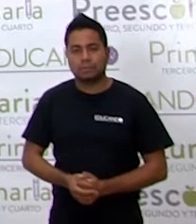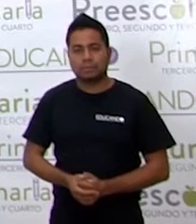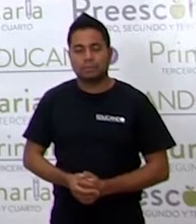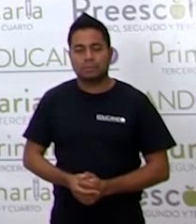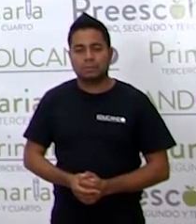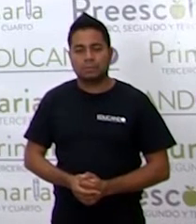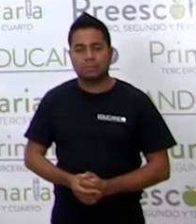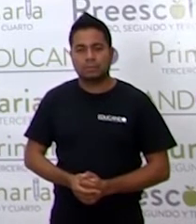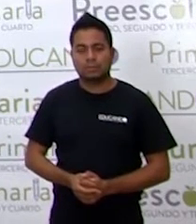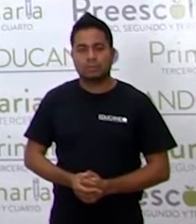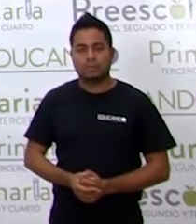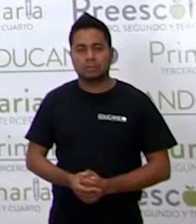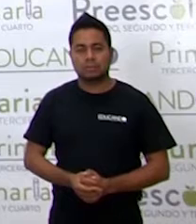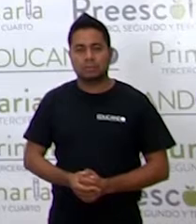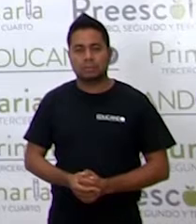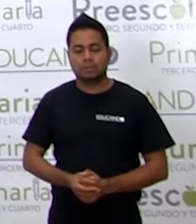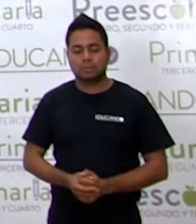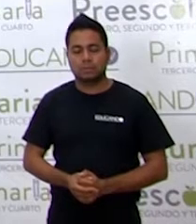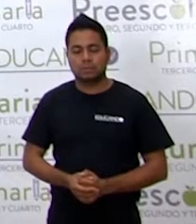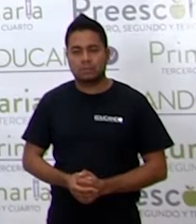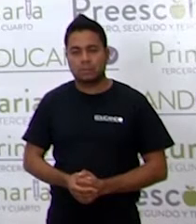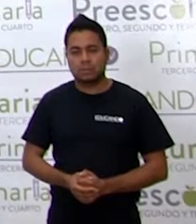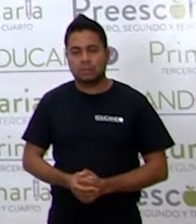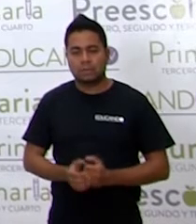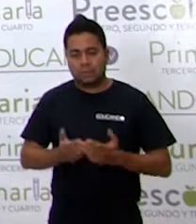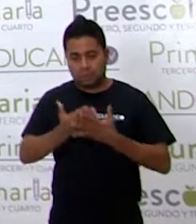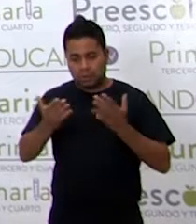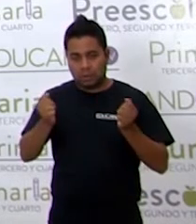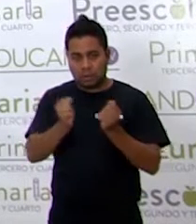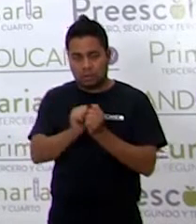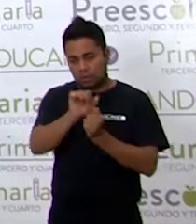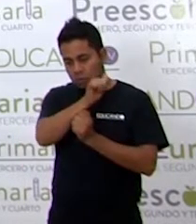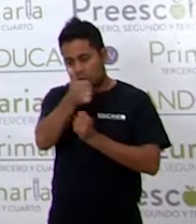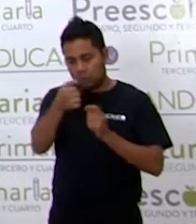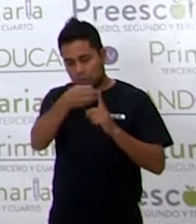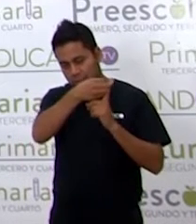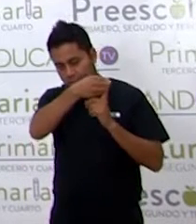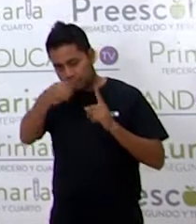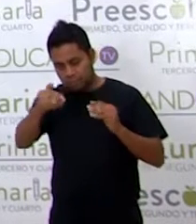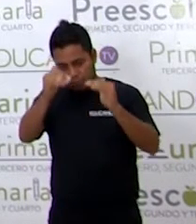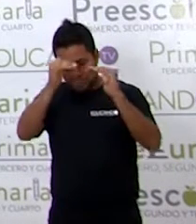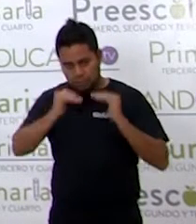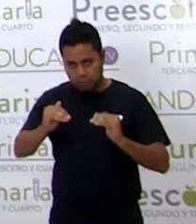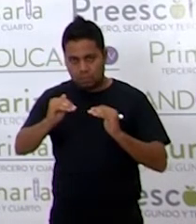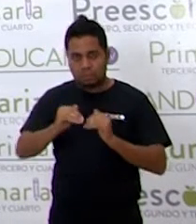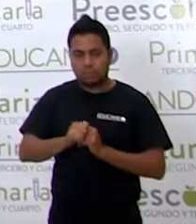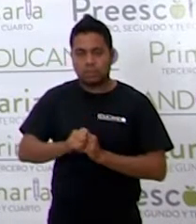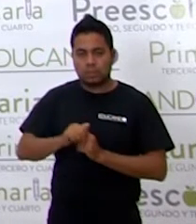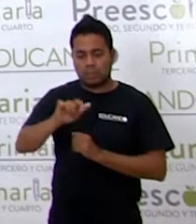Vamos con otra oración. Luego,